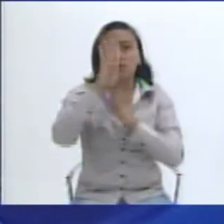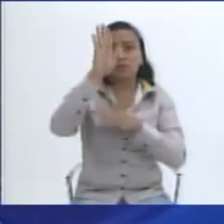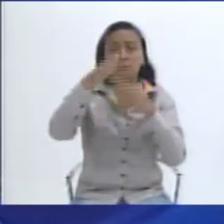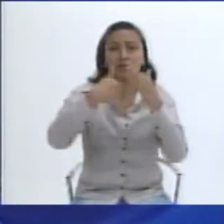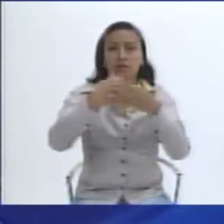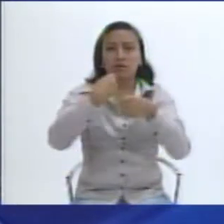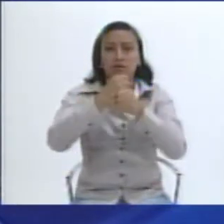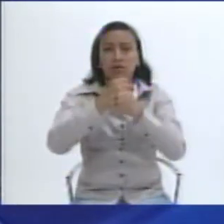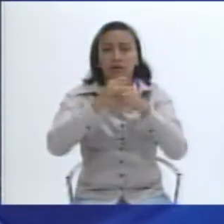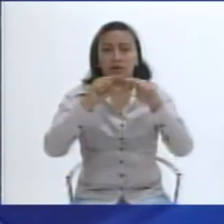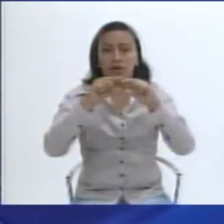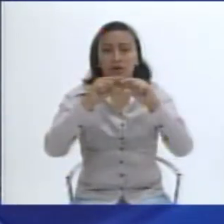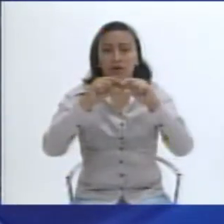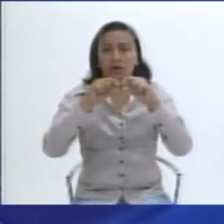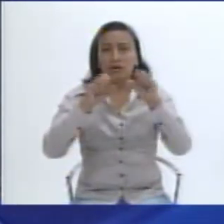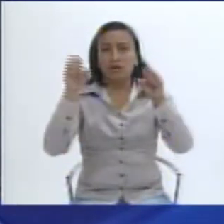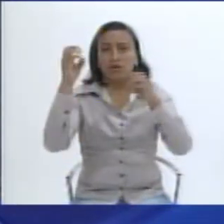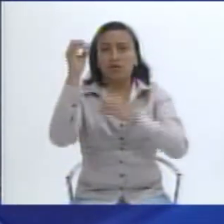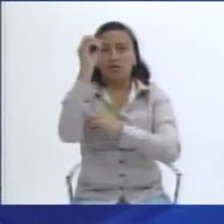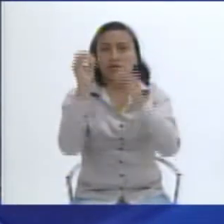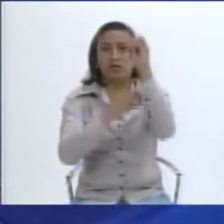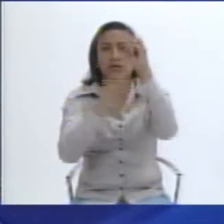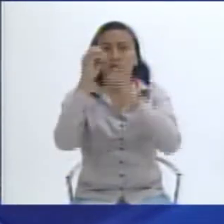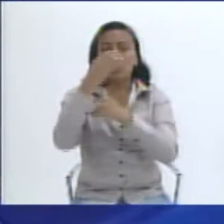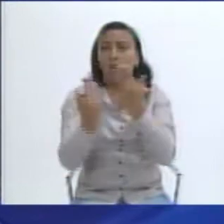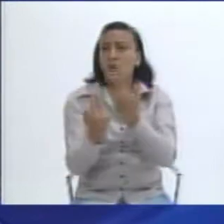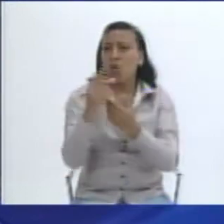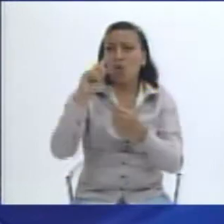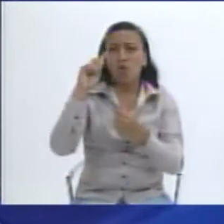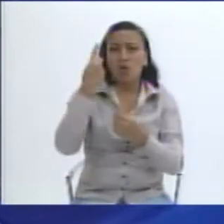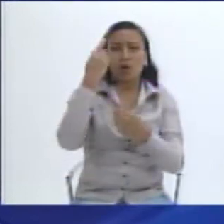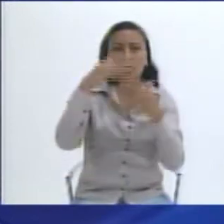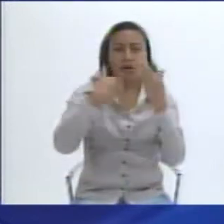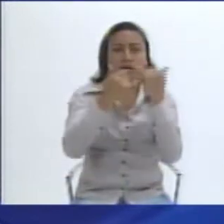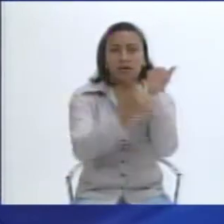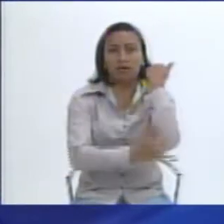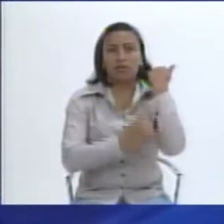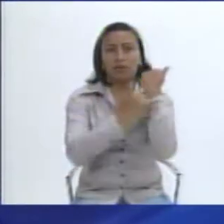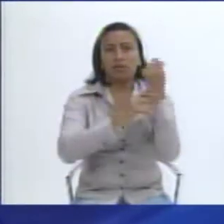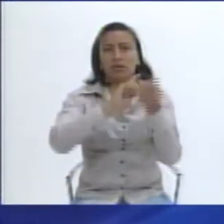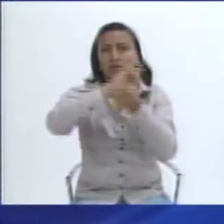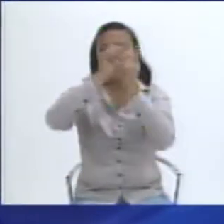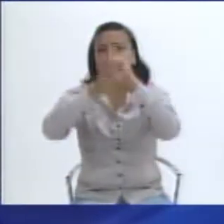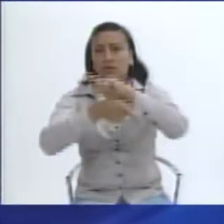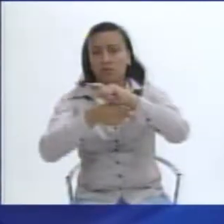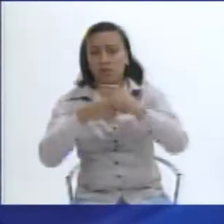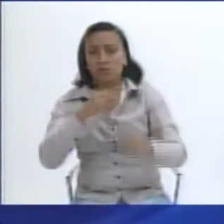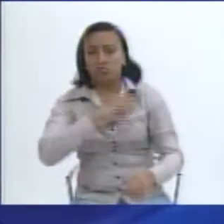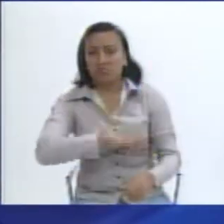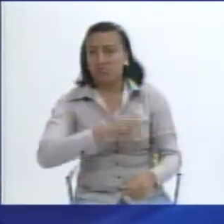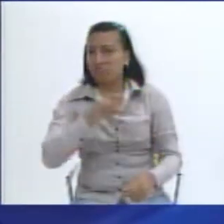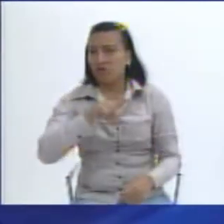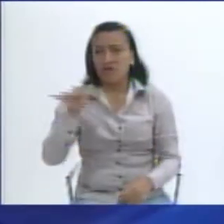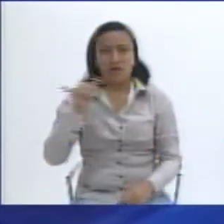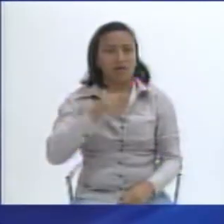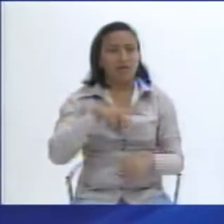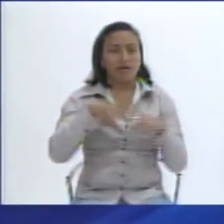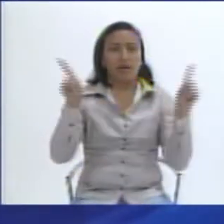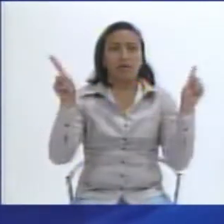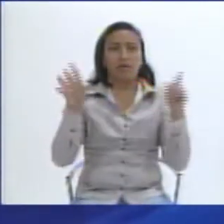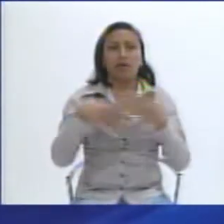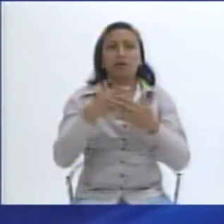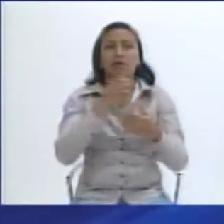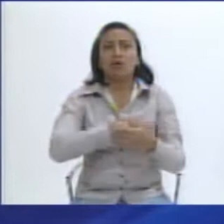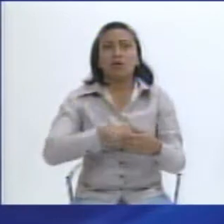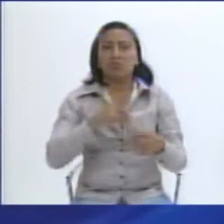algo, yo diría, único en el país, relativo a un municipio. Hemos formado el Consejo, por ejemplo,